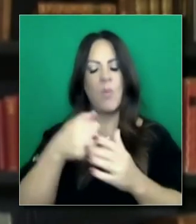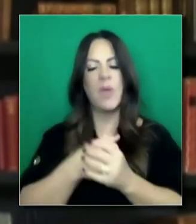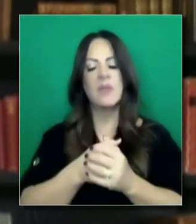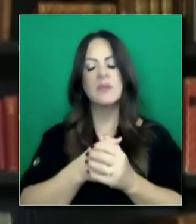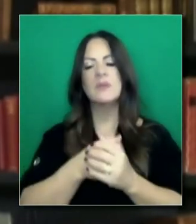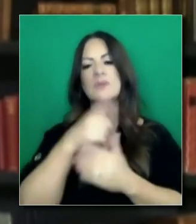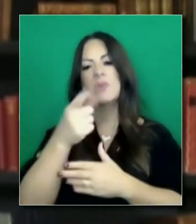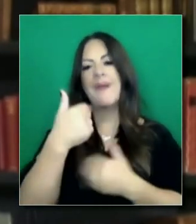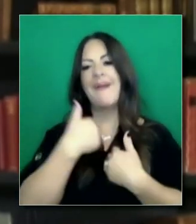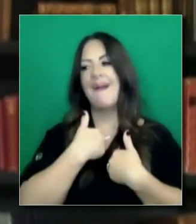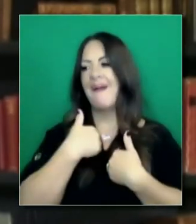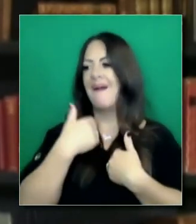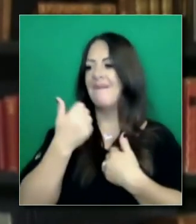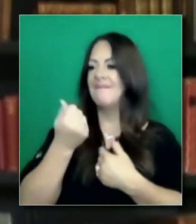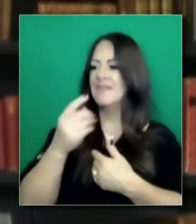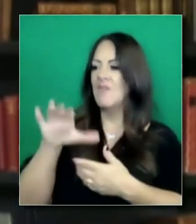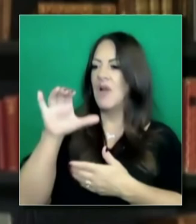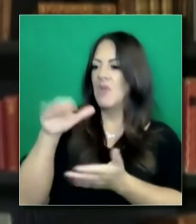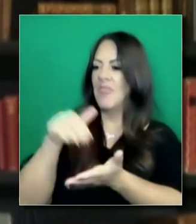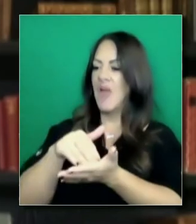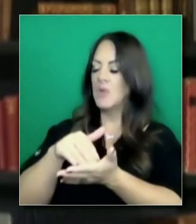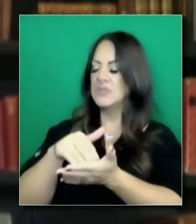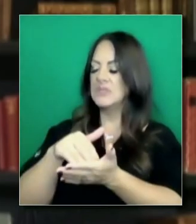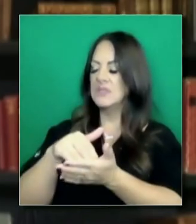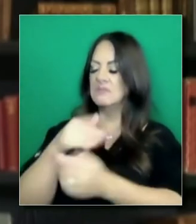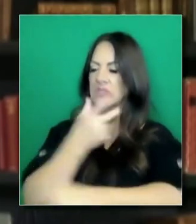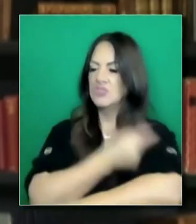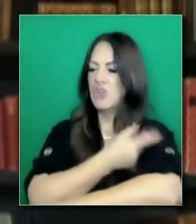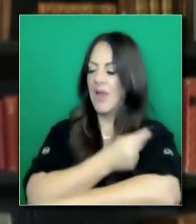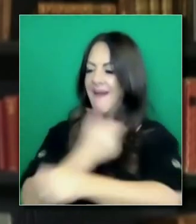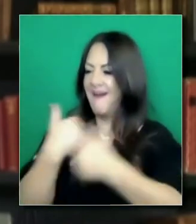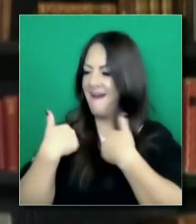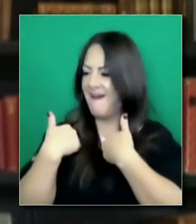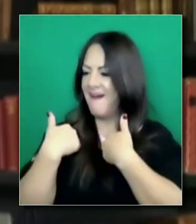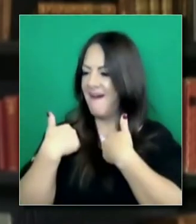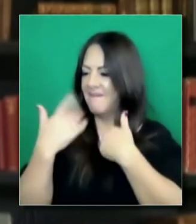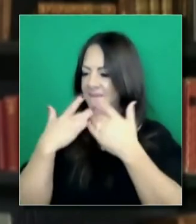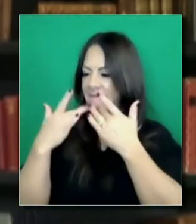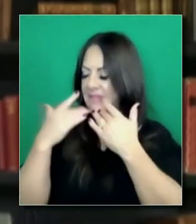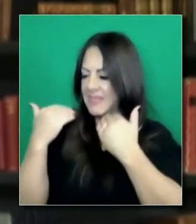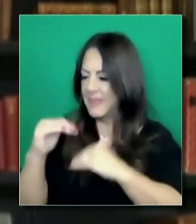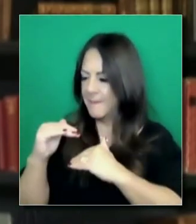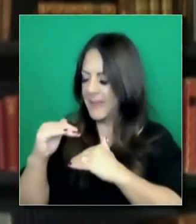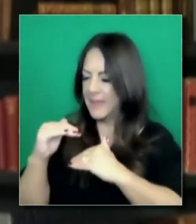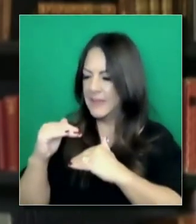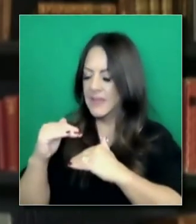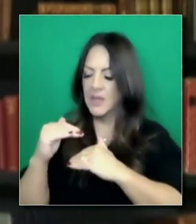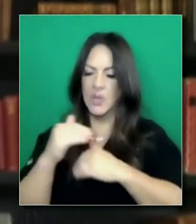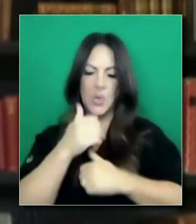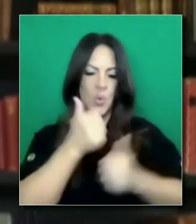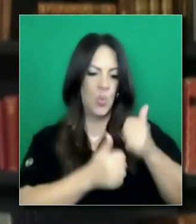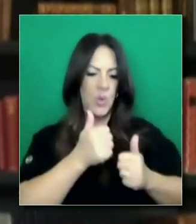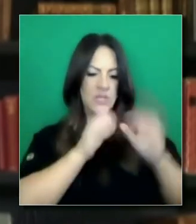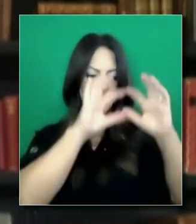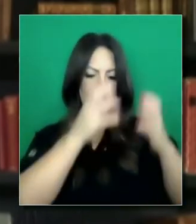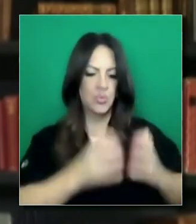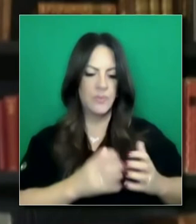cosa es que haya 100.000 dosis y esté enfocándose en una cantidad